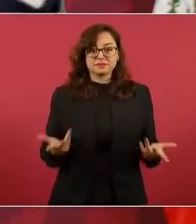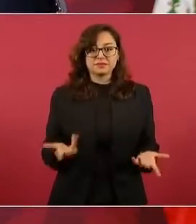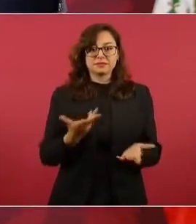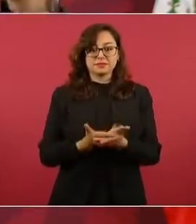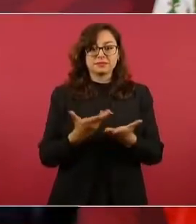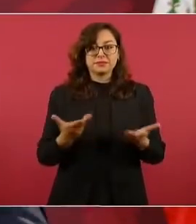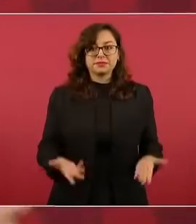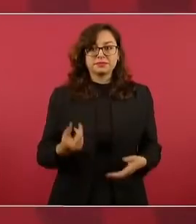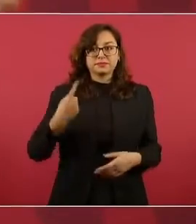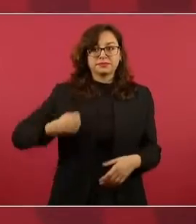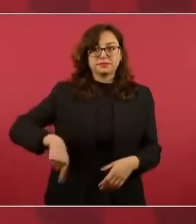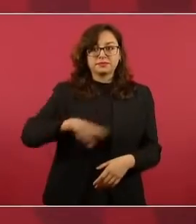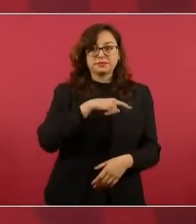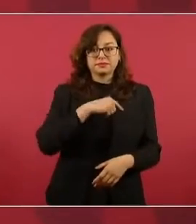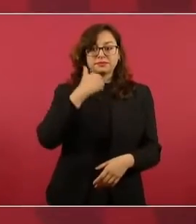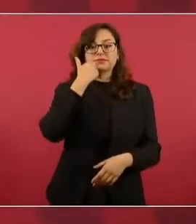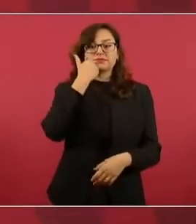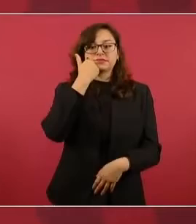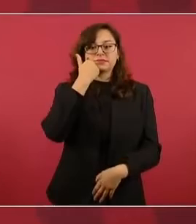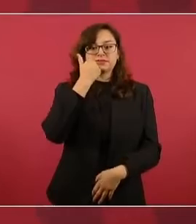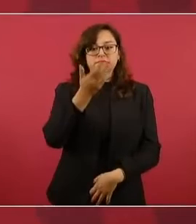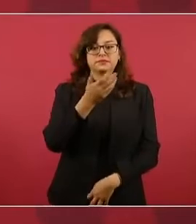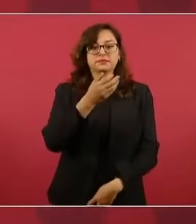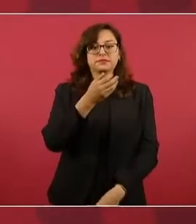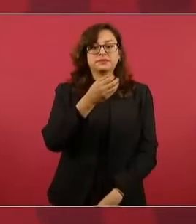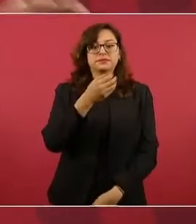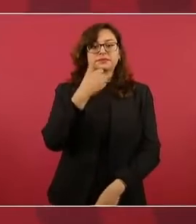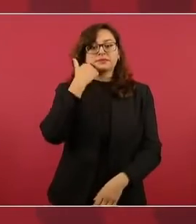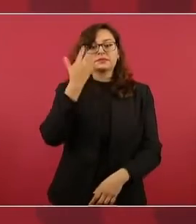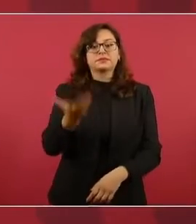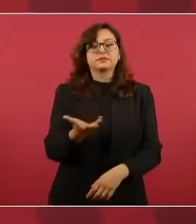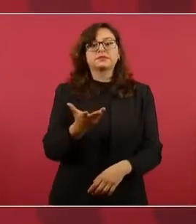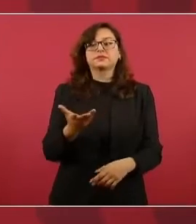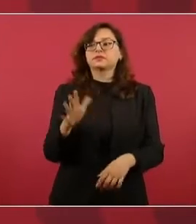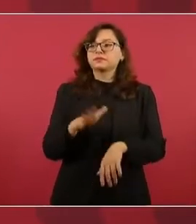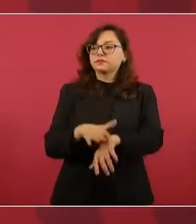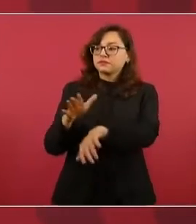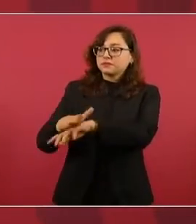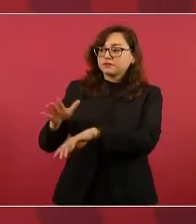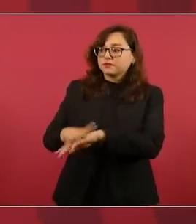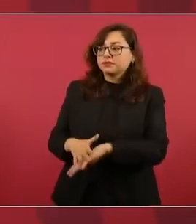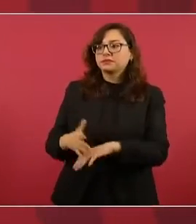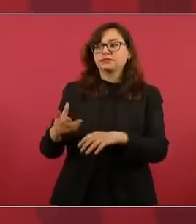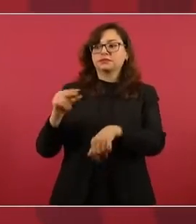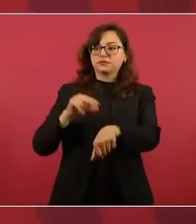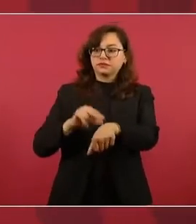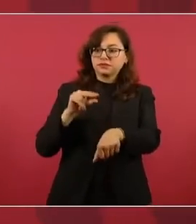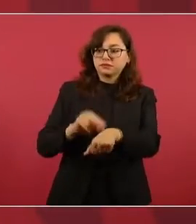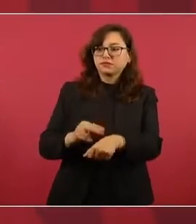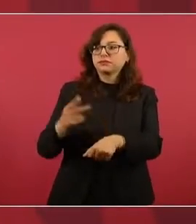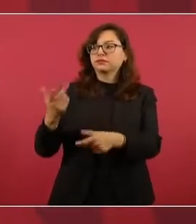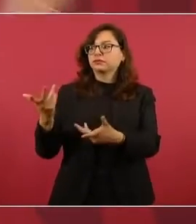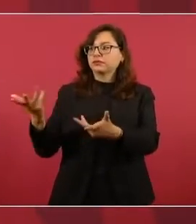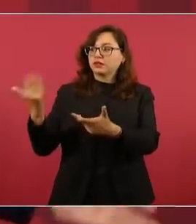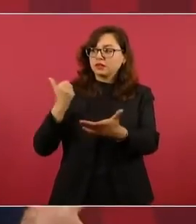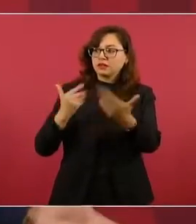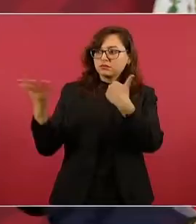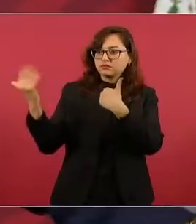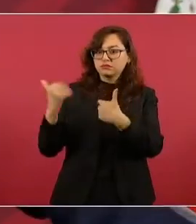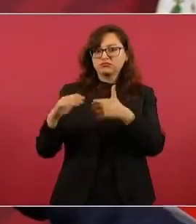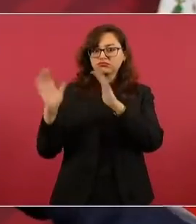cumplir con el compromiso de que no falten los médicos y no falten los especialistas, pues